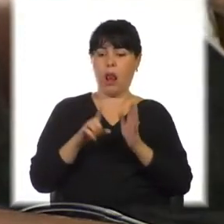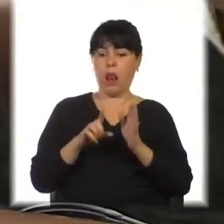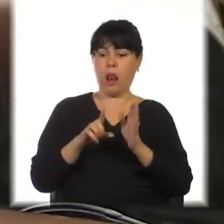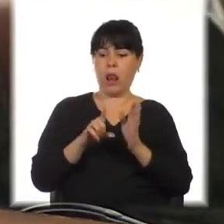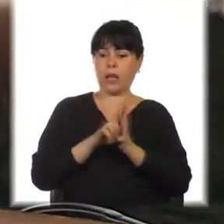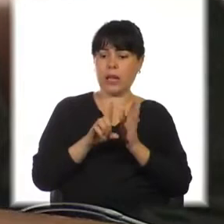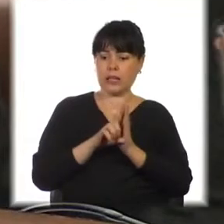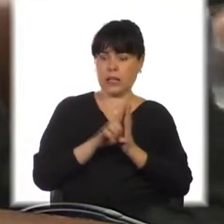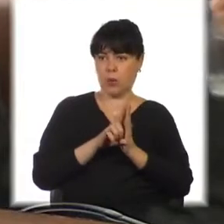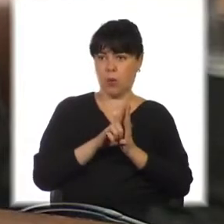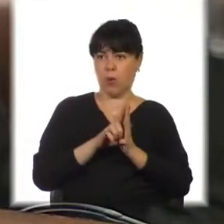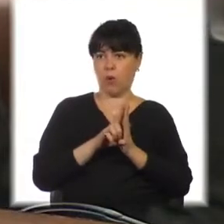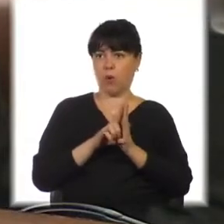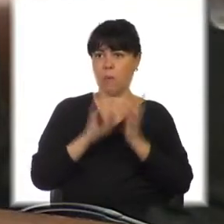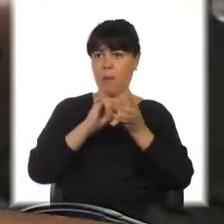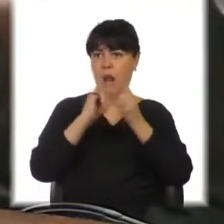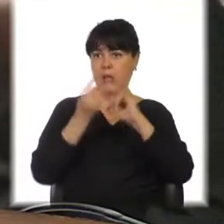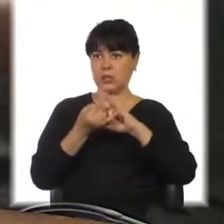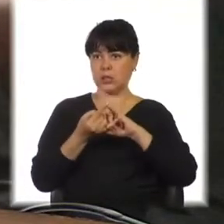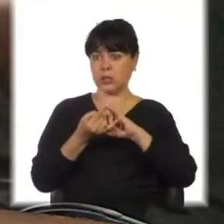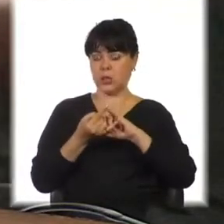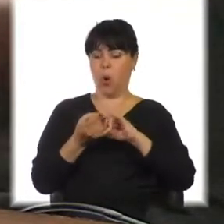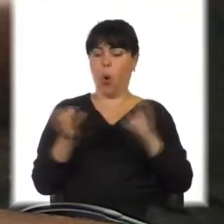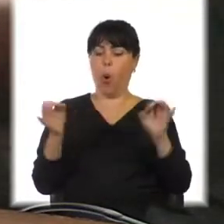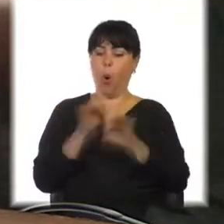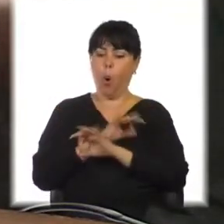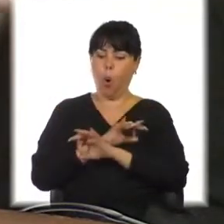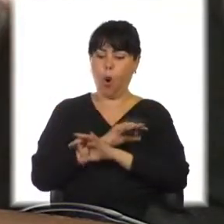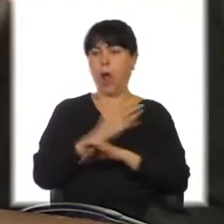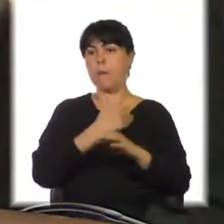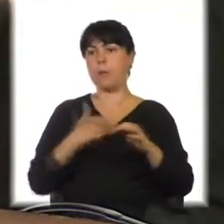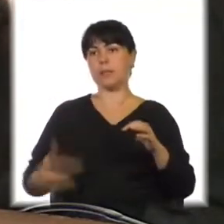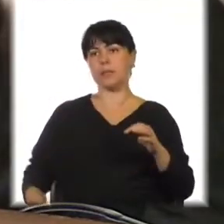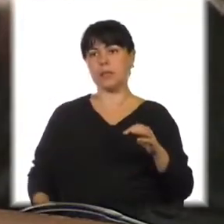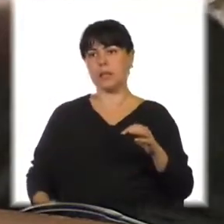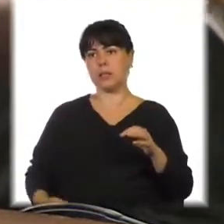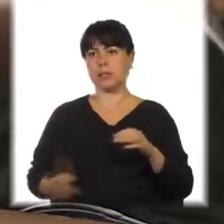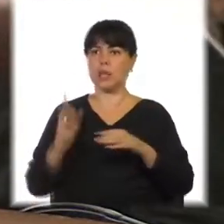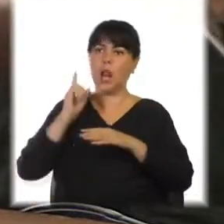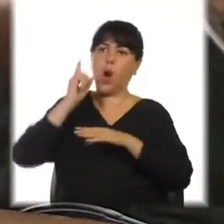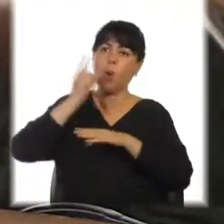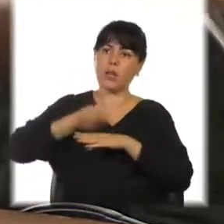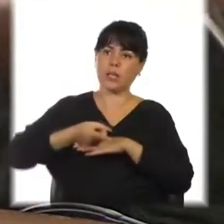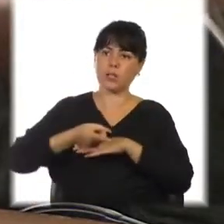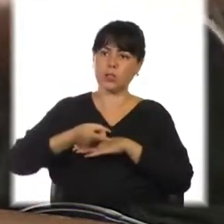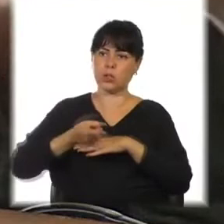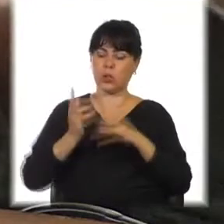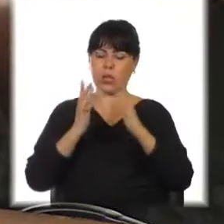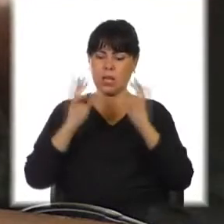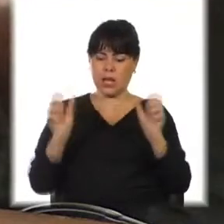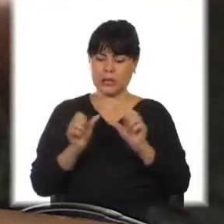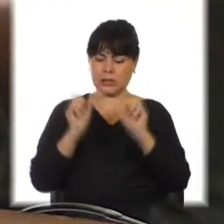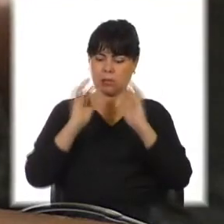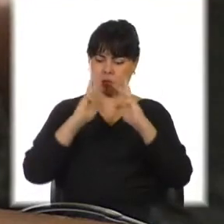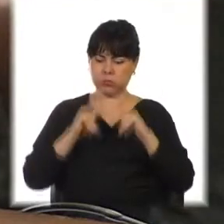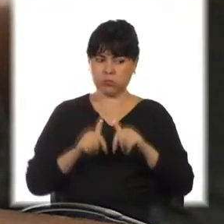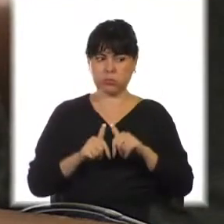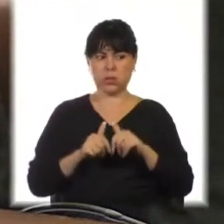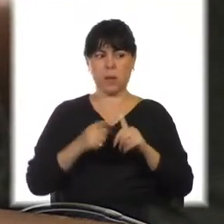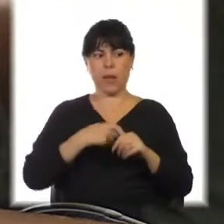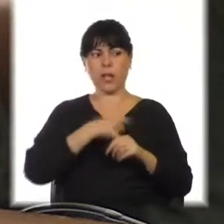tienen la obligación de crear las condiciones para que cada uno, individualmente y en sociedad,